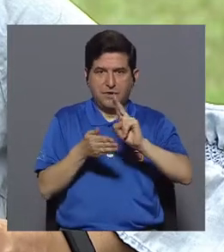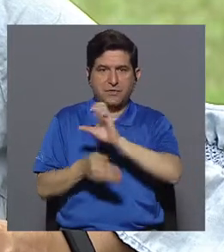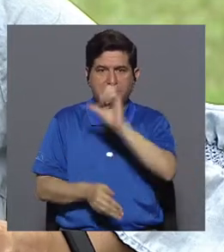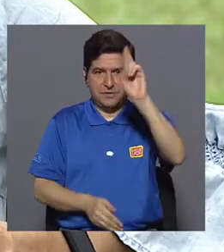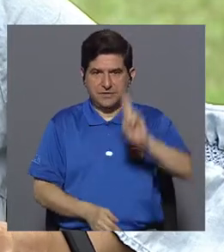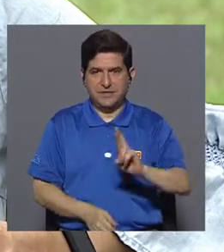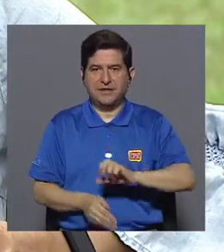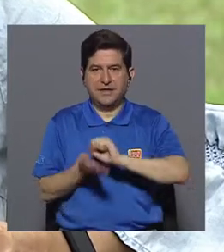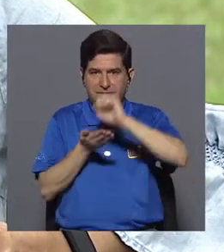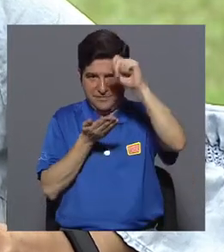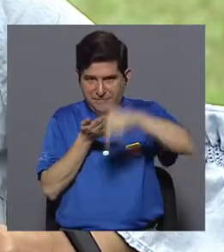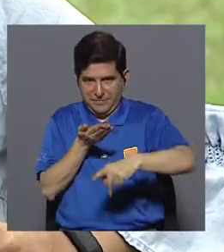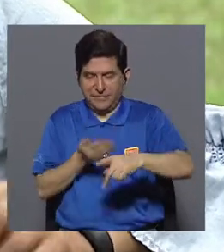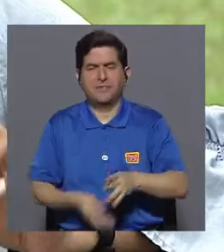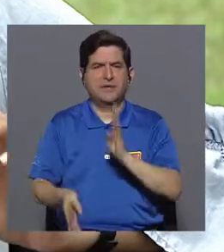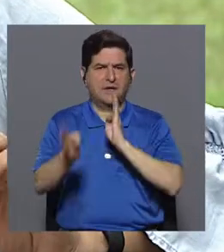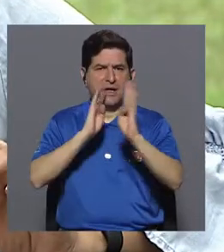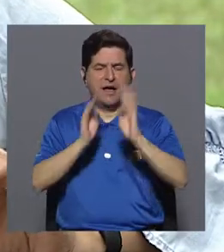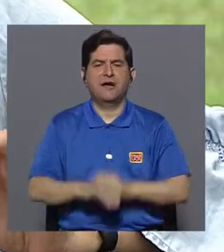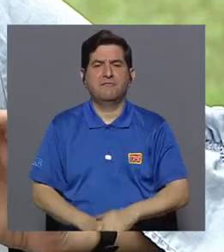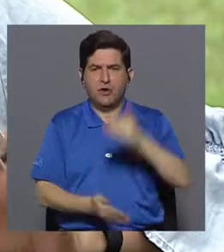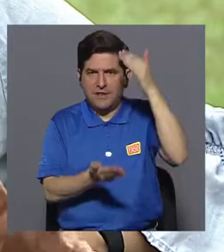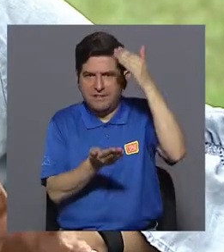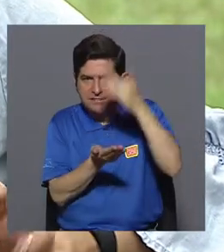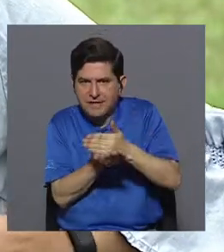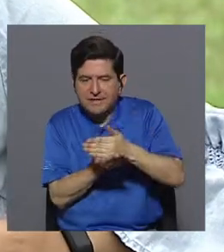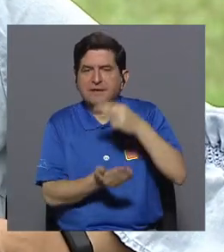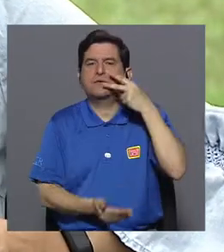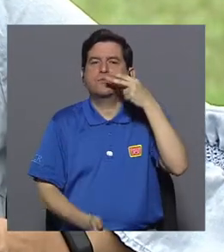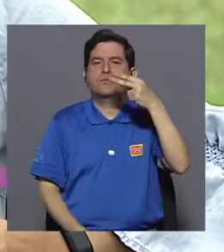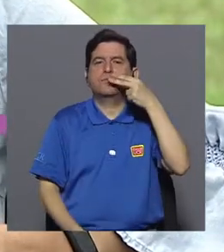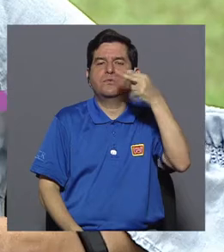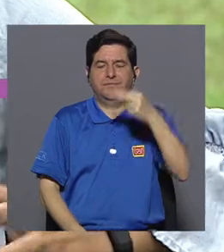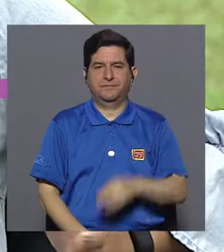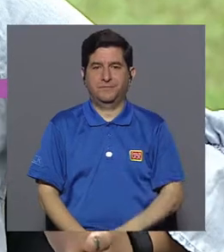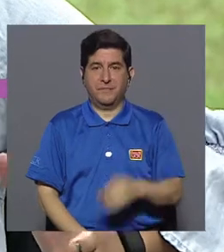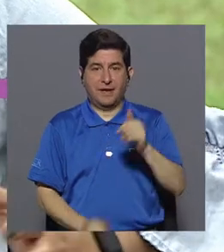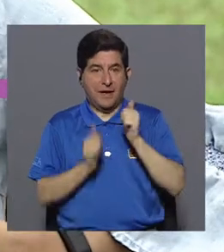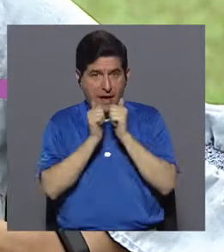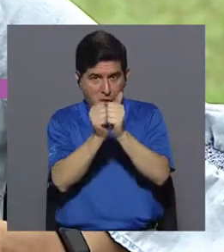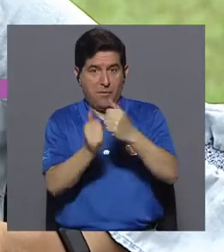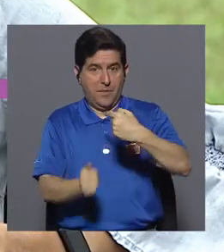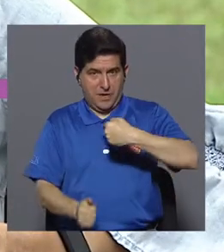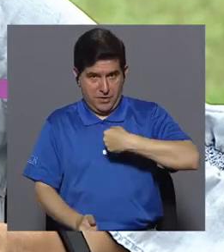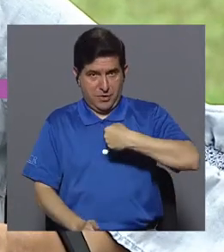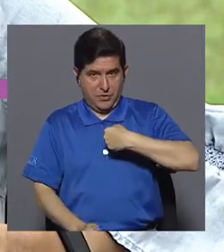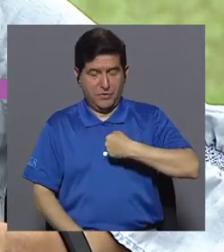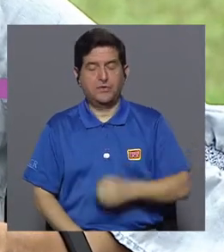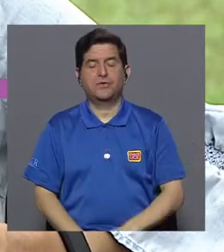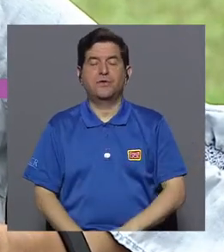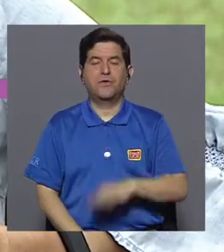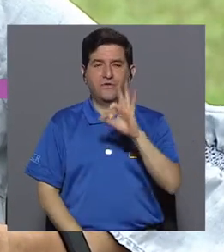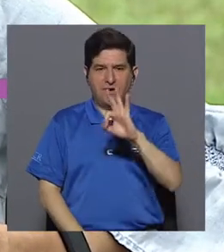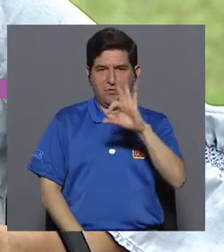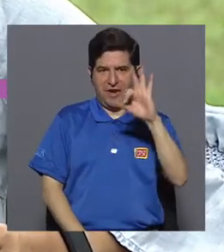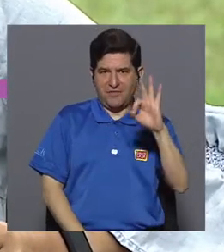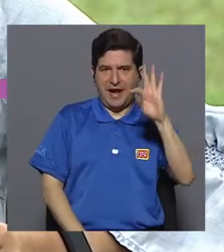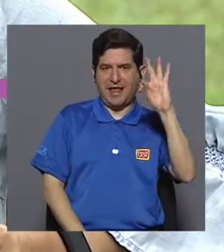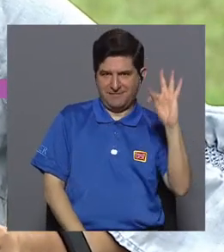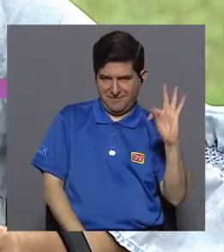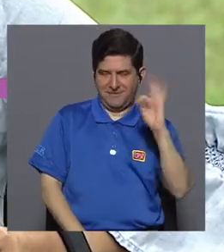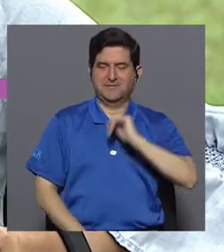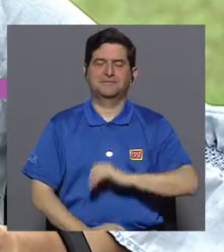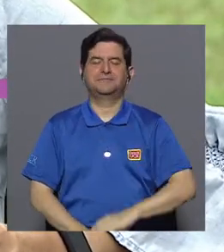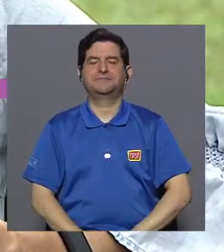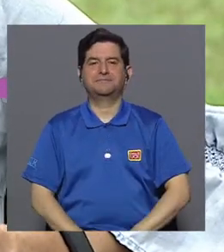a conversar acerca de la cesación del fumado. Le estaré acompañando durante este ratito su servidora Fabiola Fernández